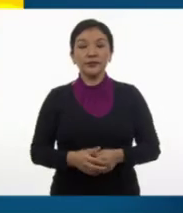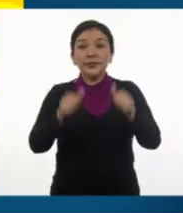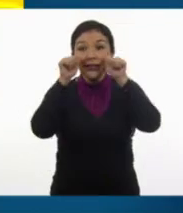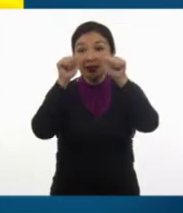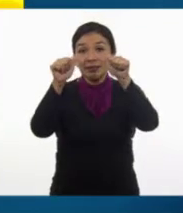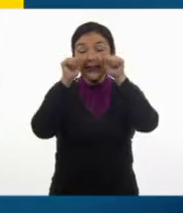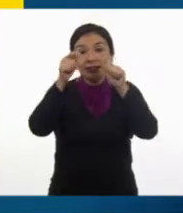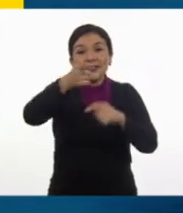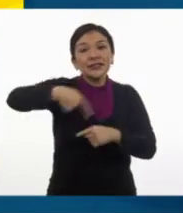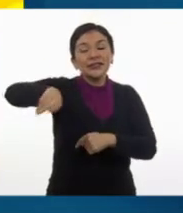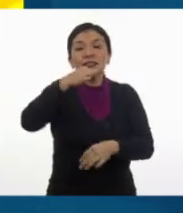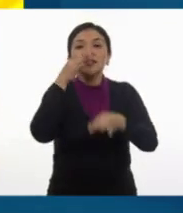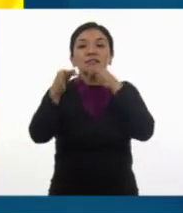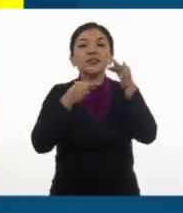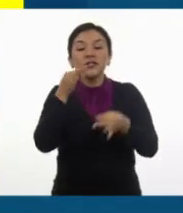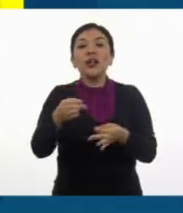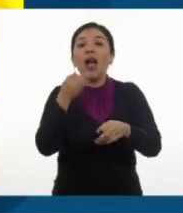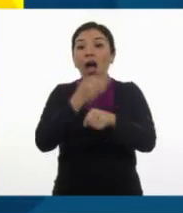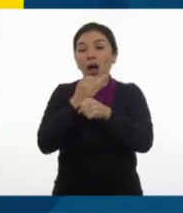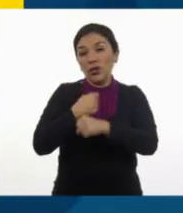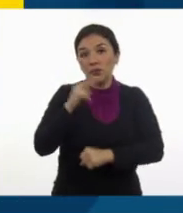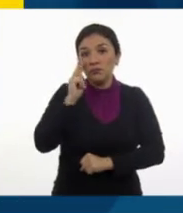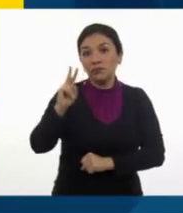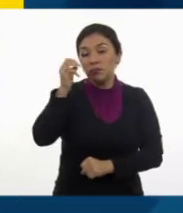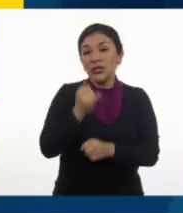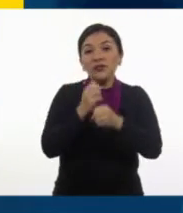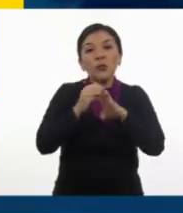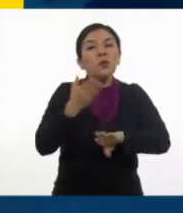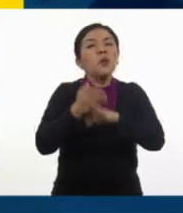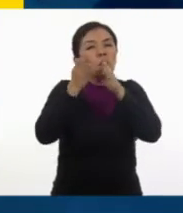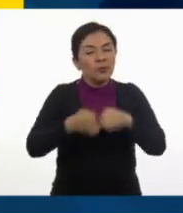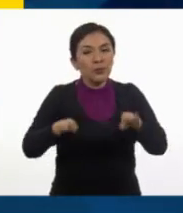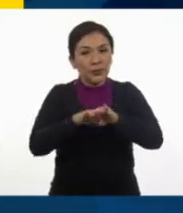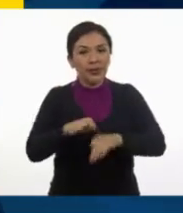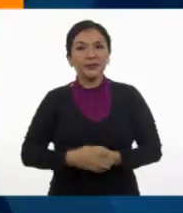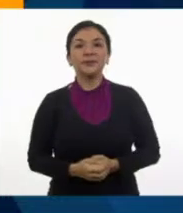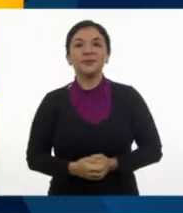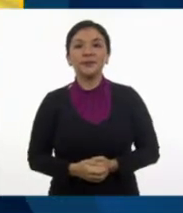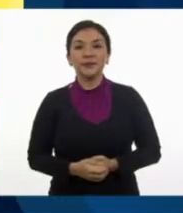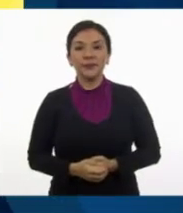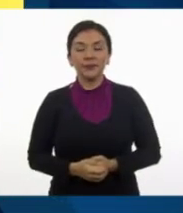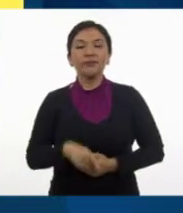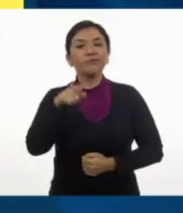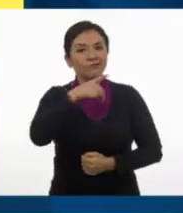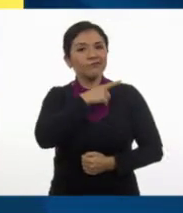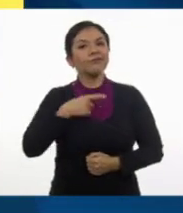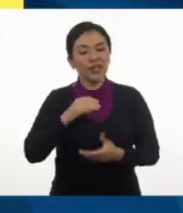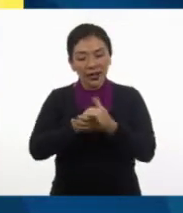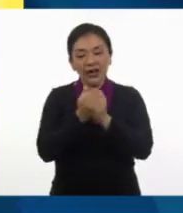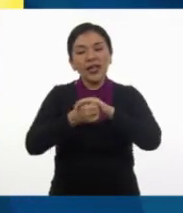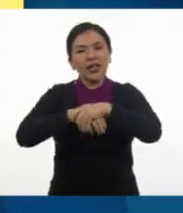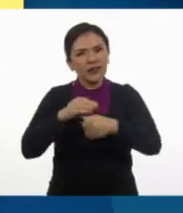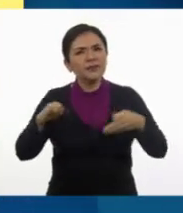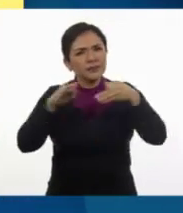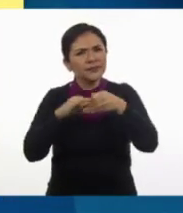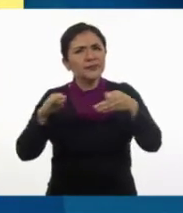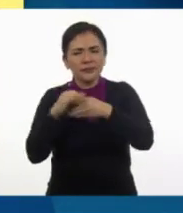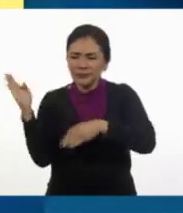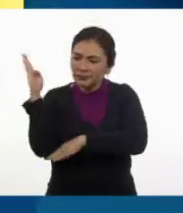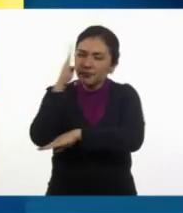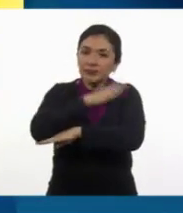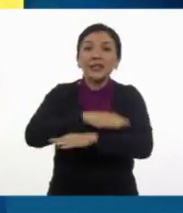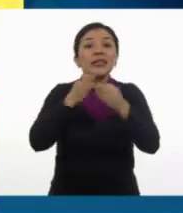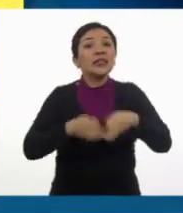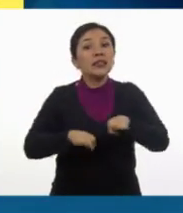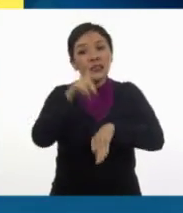¡Atención! ¡Atención! A continuación, información importante. Lavarnos las manos varias veces al día